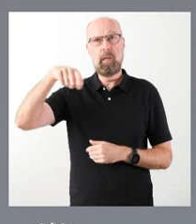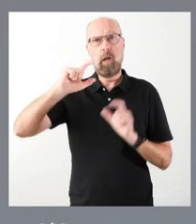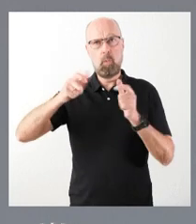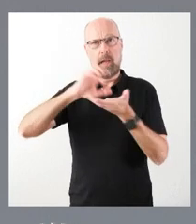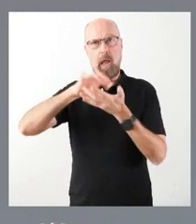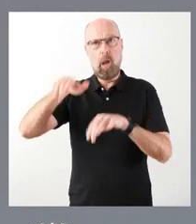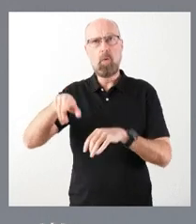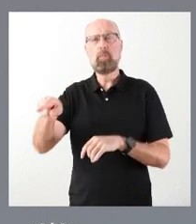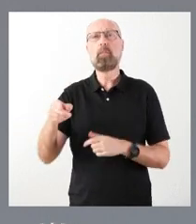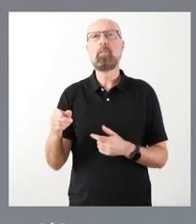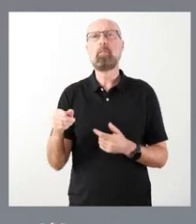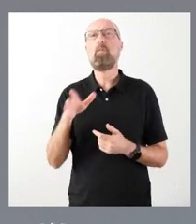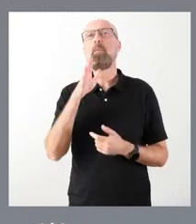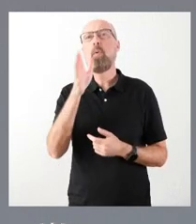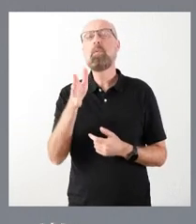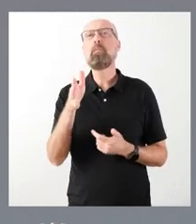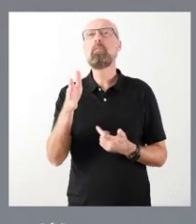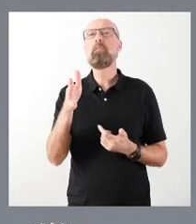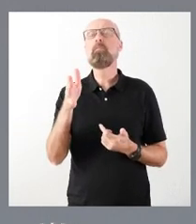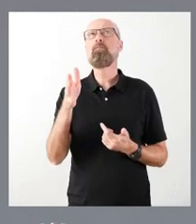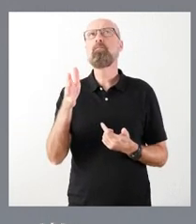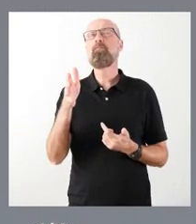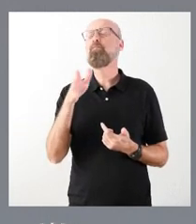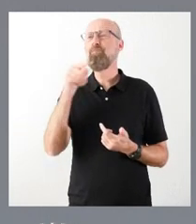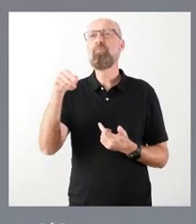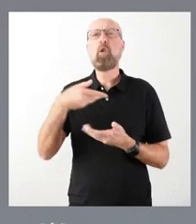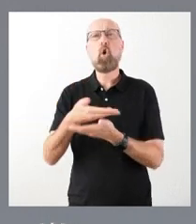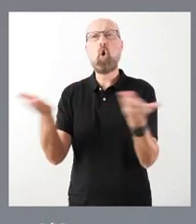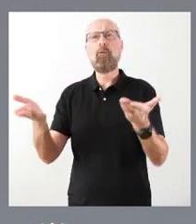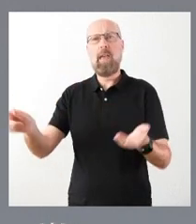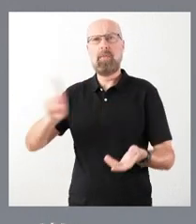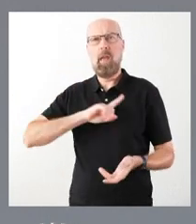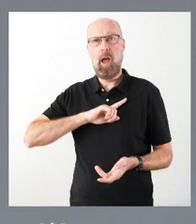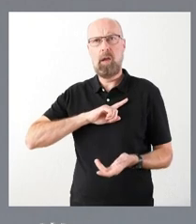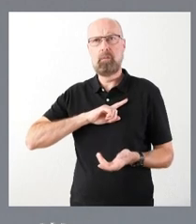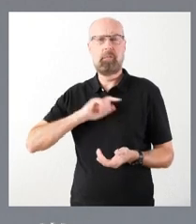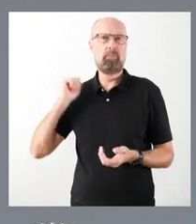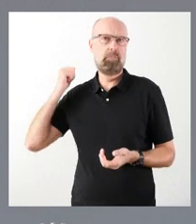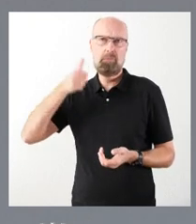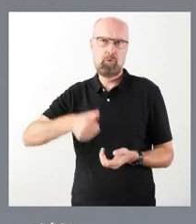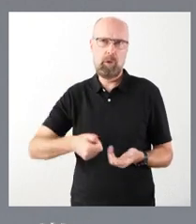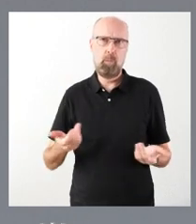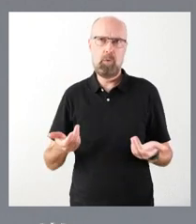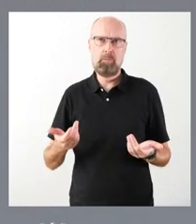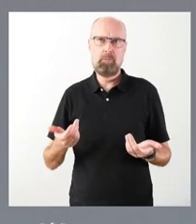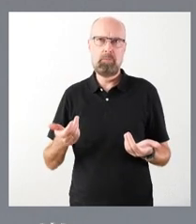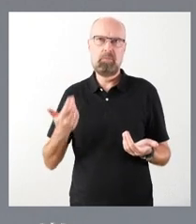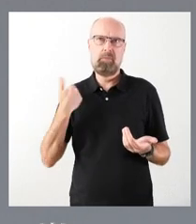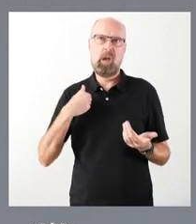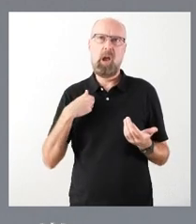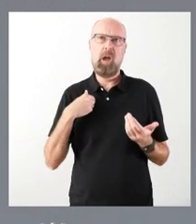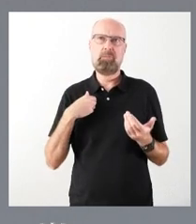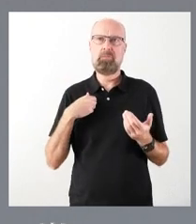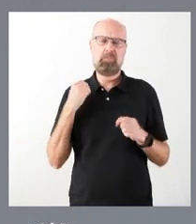Castilla y León por, en primer lugar, la confianza depositada a lo largo de mucho tiempo. Es una trayectoria política la que